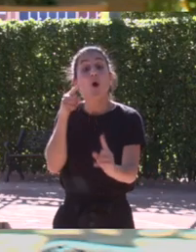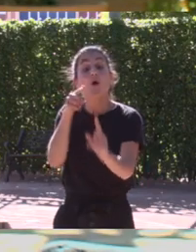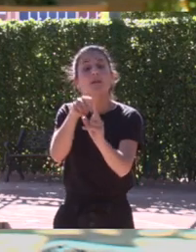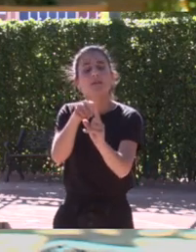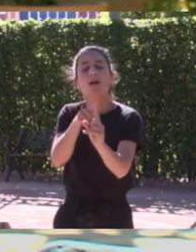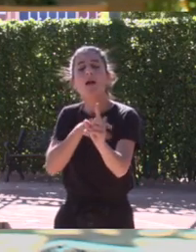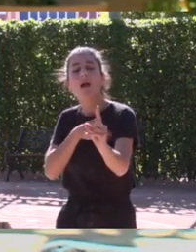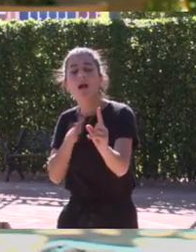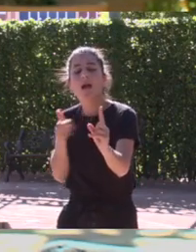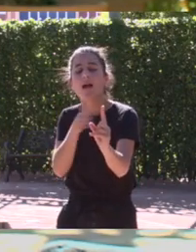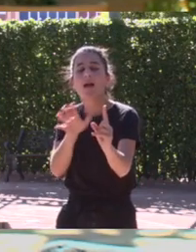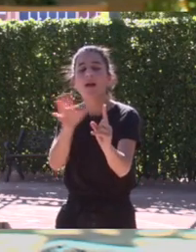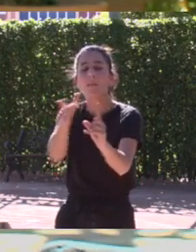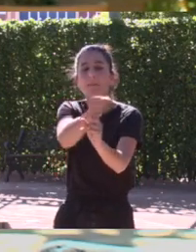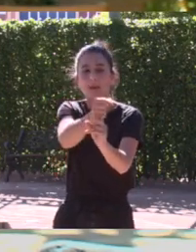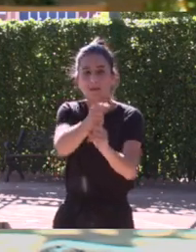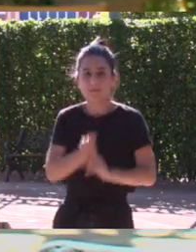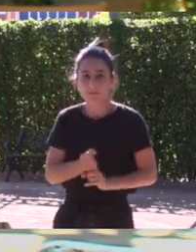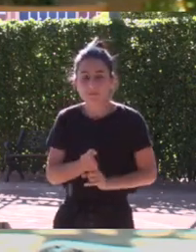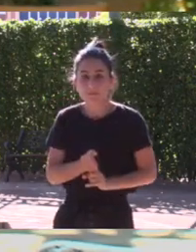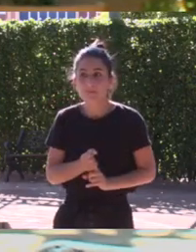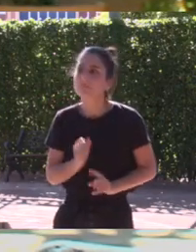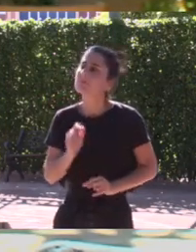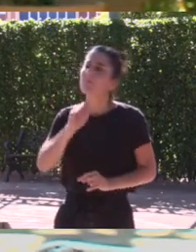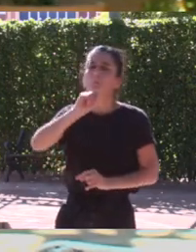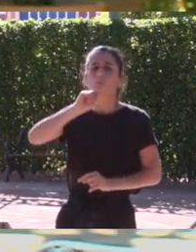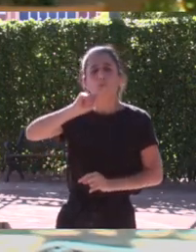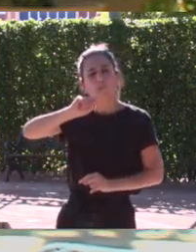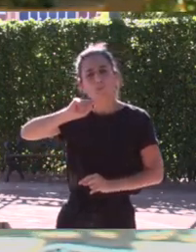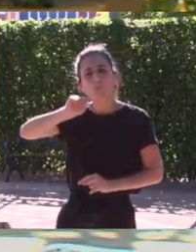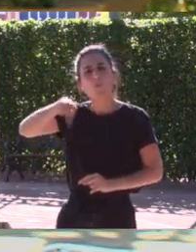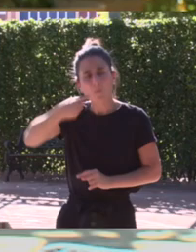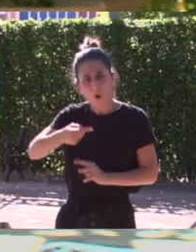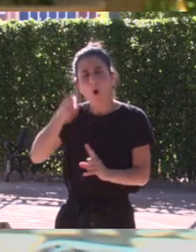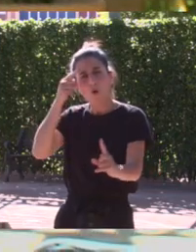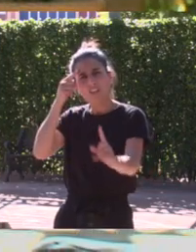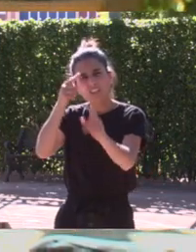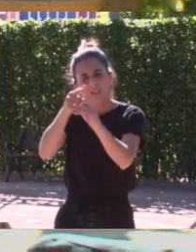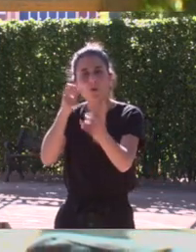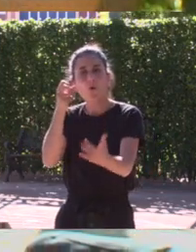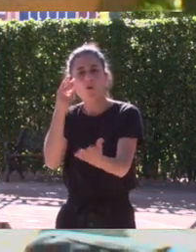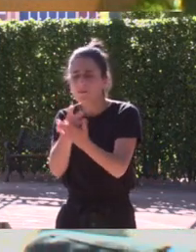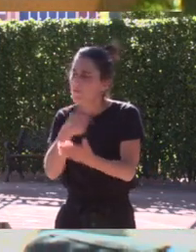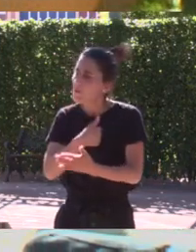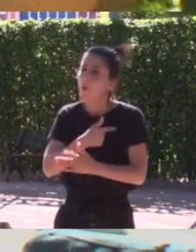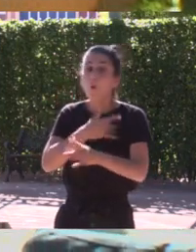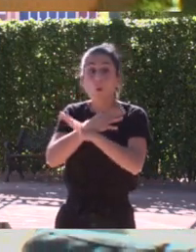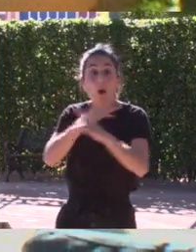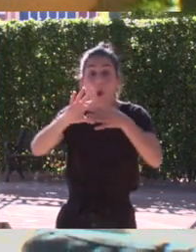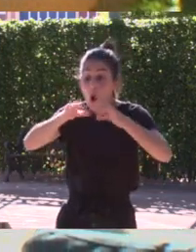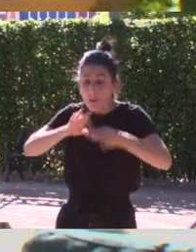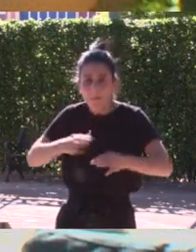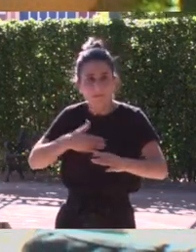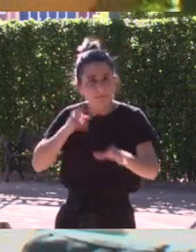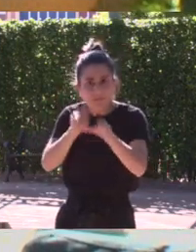más a los objetivos que te propones me volví a proponer el el objetivo de llegar a unos